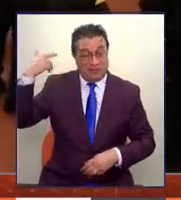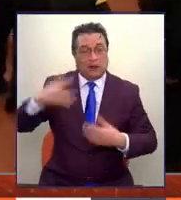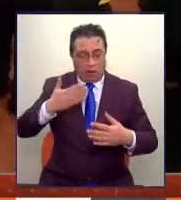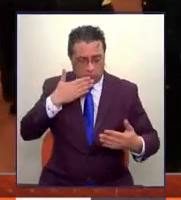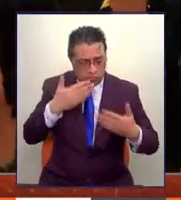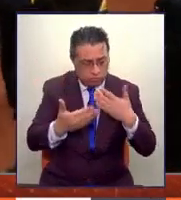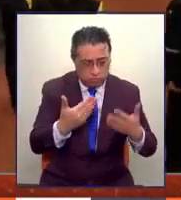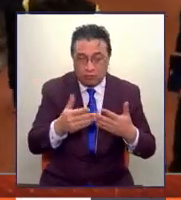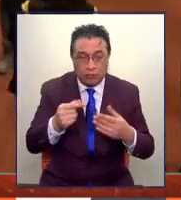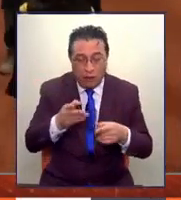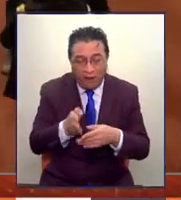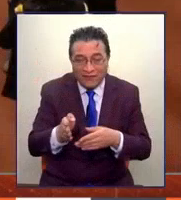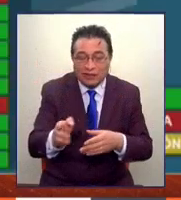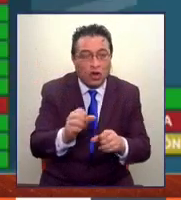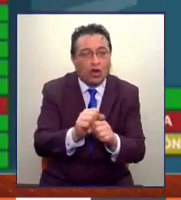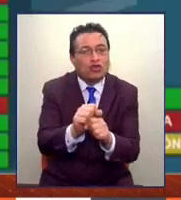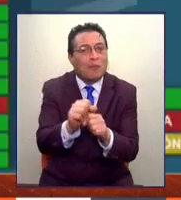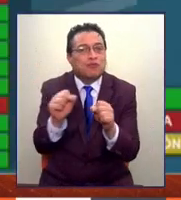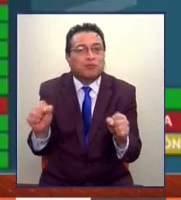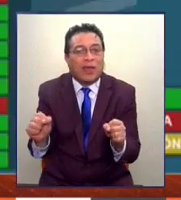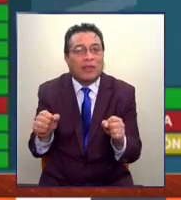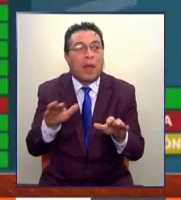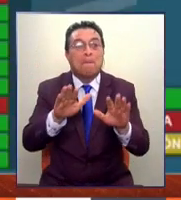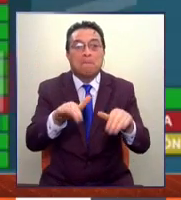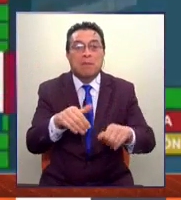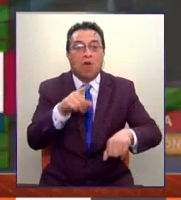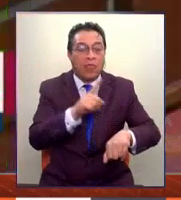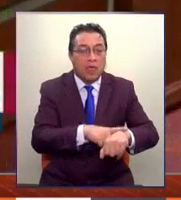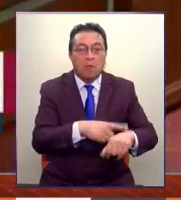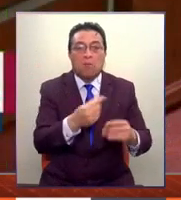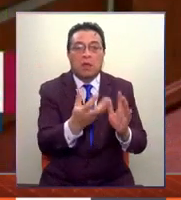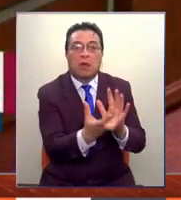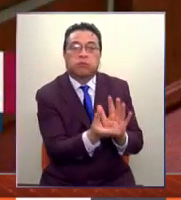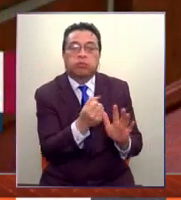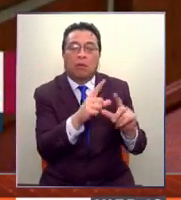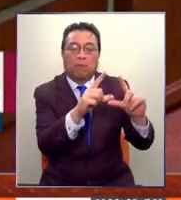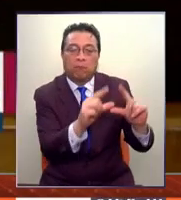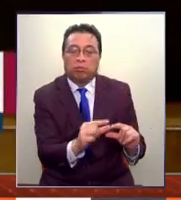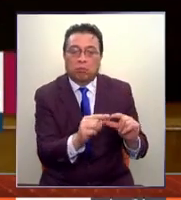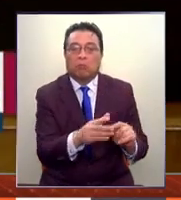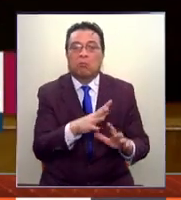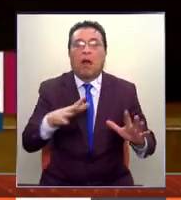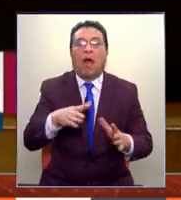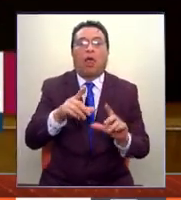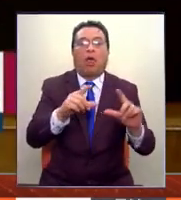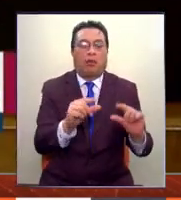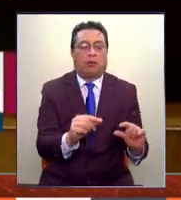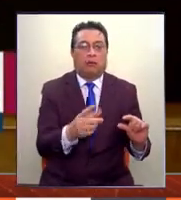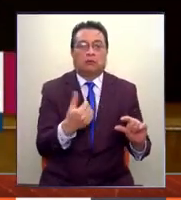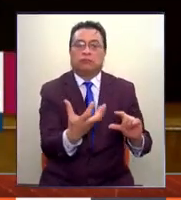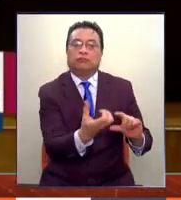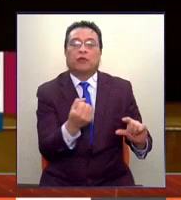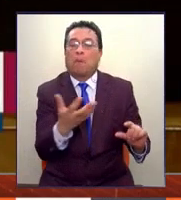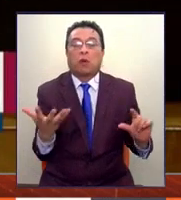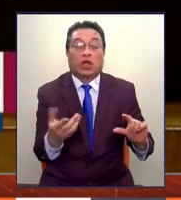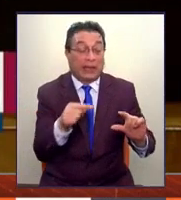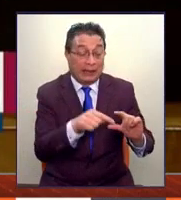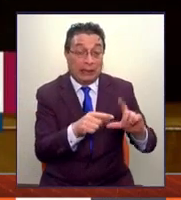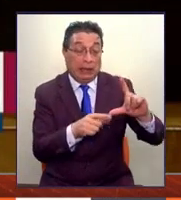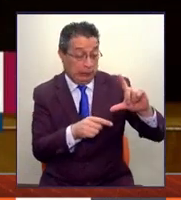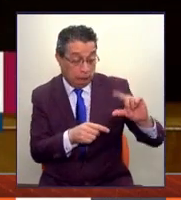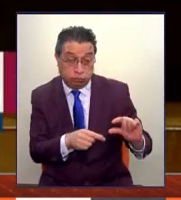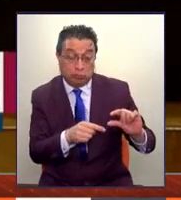digo, avanzar en esa dirección con al mismo tiempo debilitar ese sistema de pensiones por la vía de un retiro, porque eso va a generar